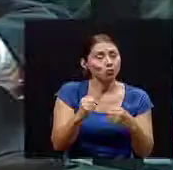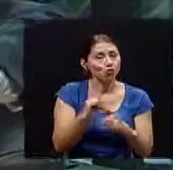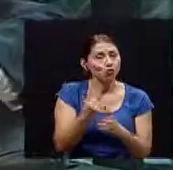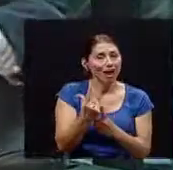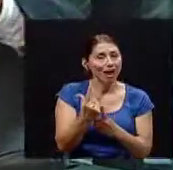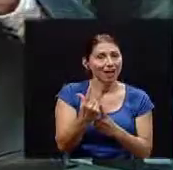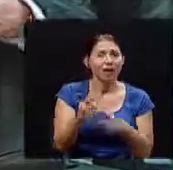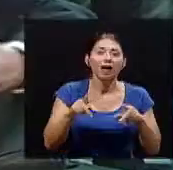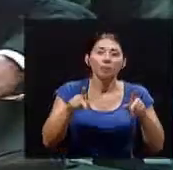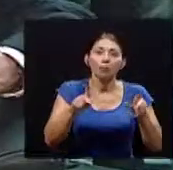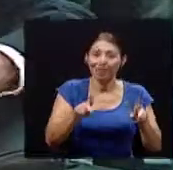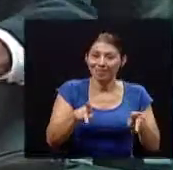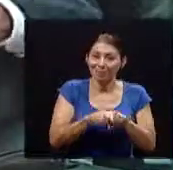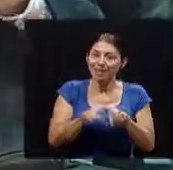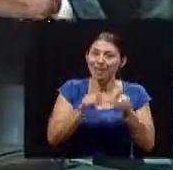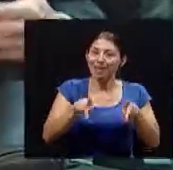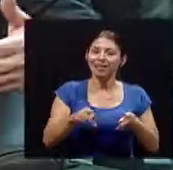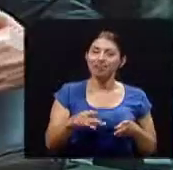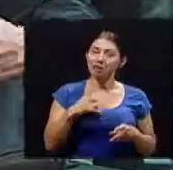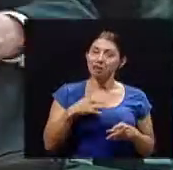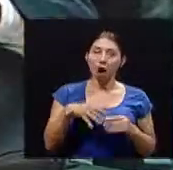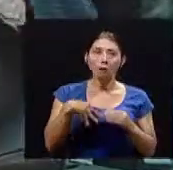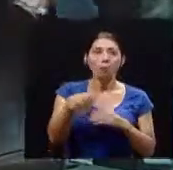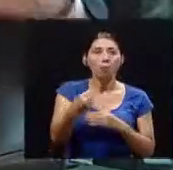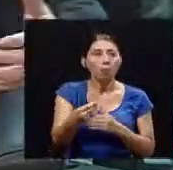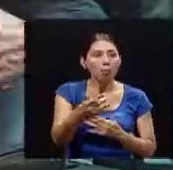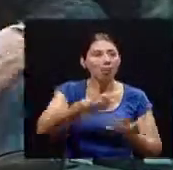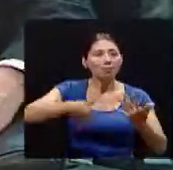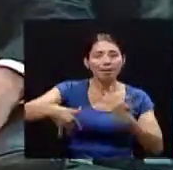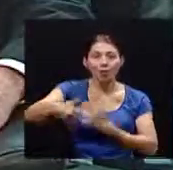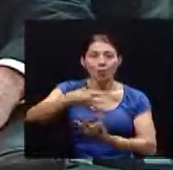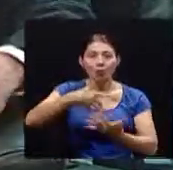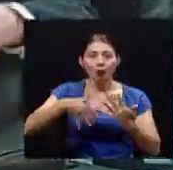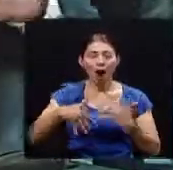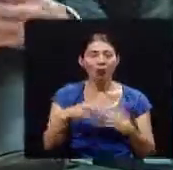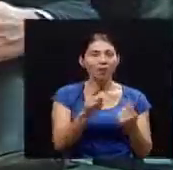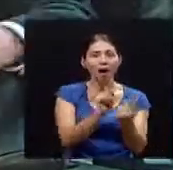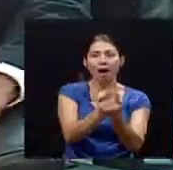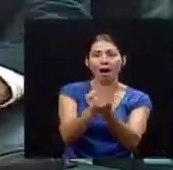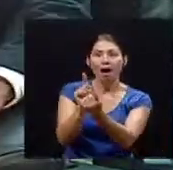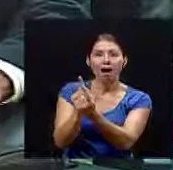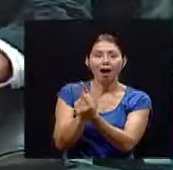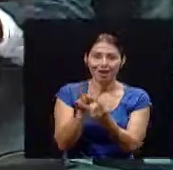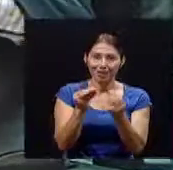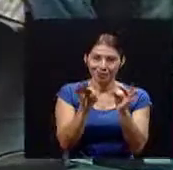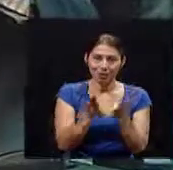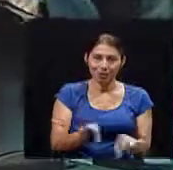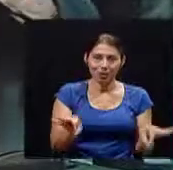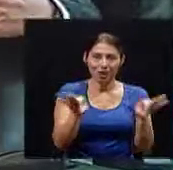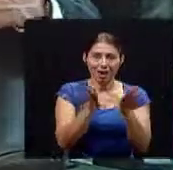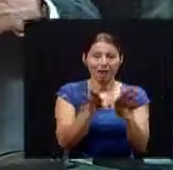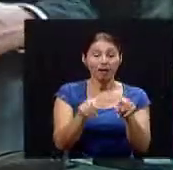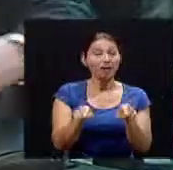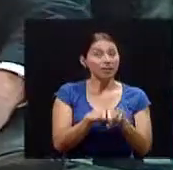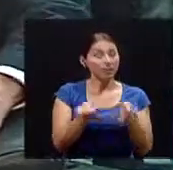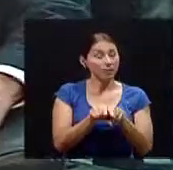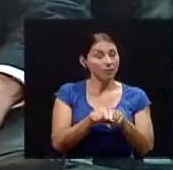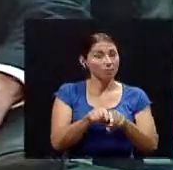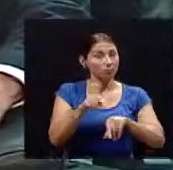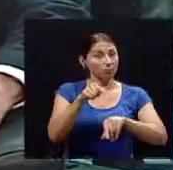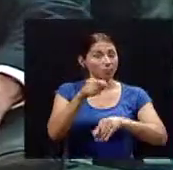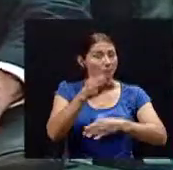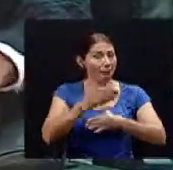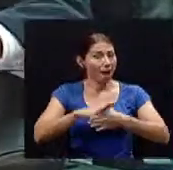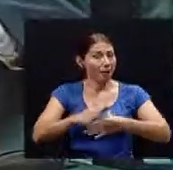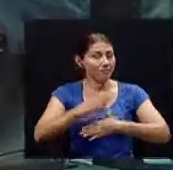porque la gente sale a relacionarse a interactuar a sacarlos de las casas y eso es importante después la parte recreativa